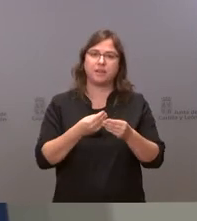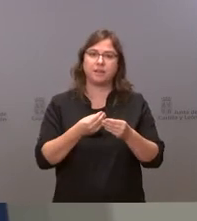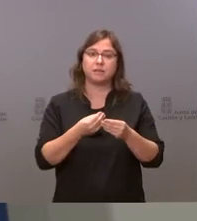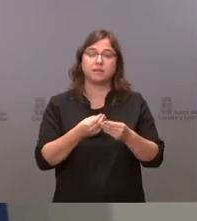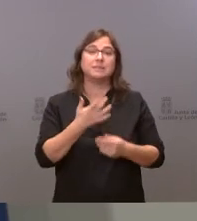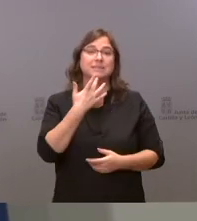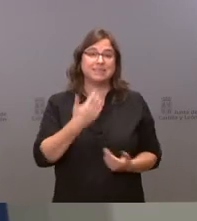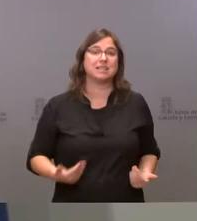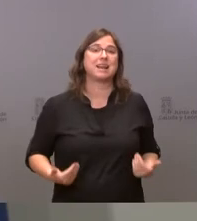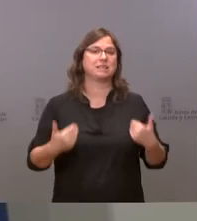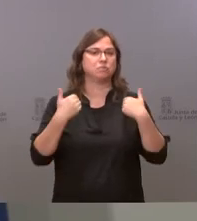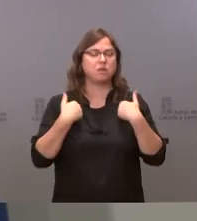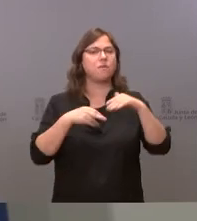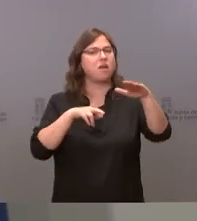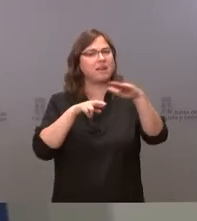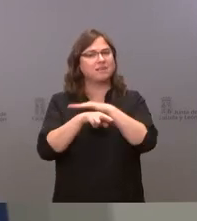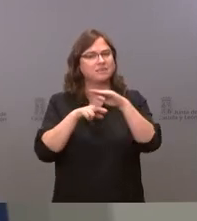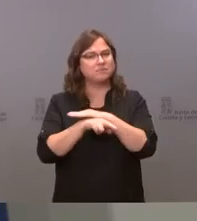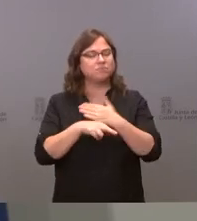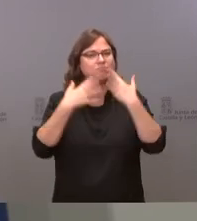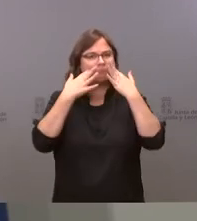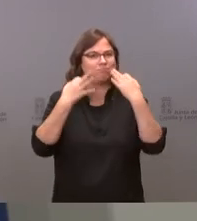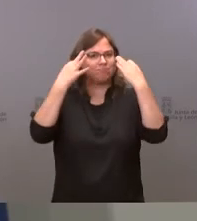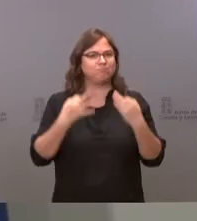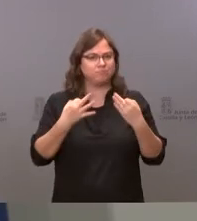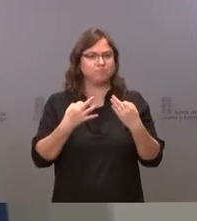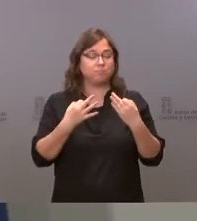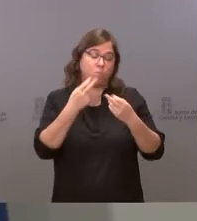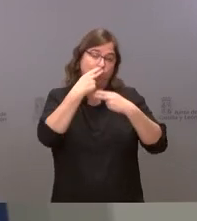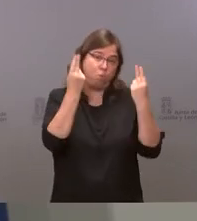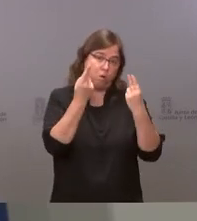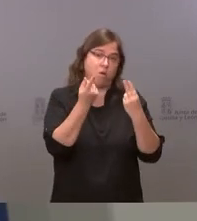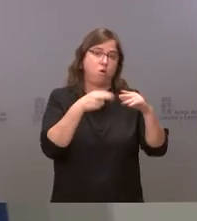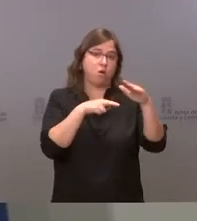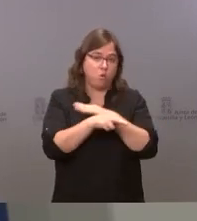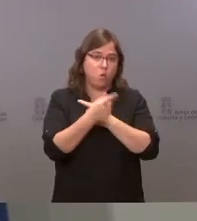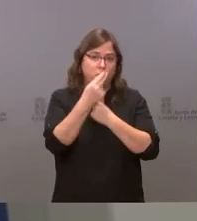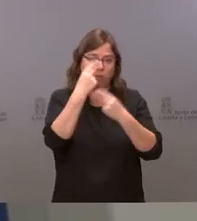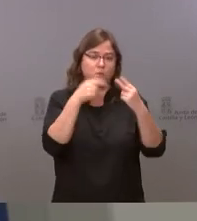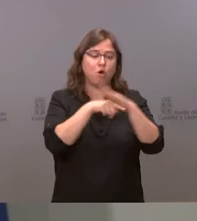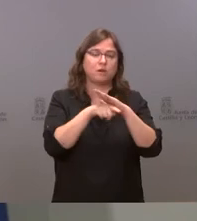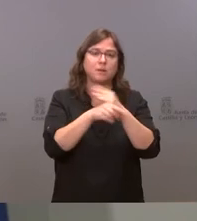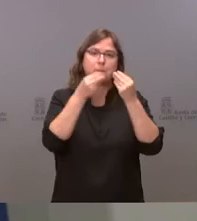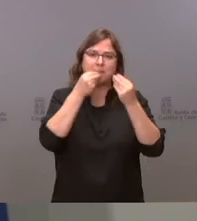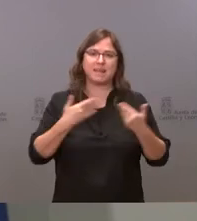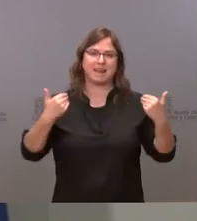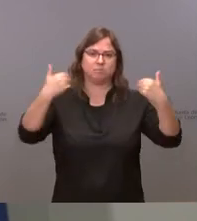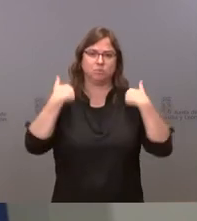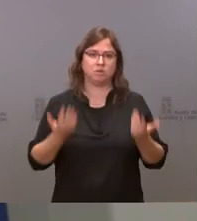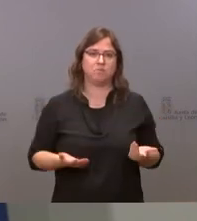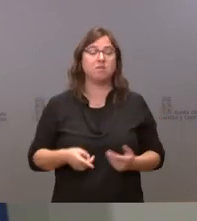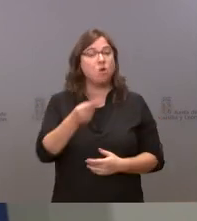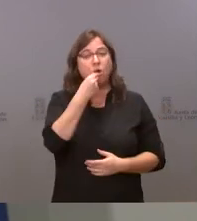encarga de una gestión responsable de los recursos públicos y sobre todo eso es lo mejor para